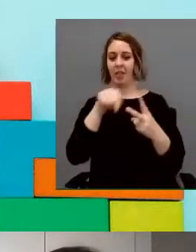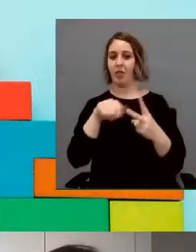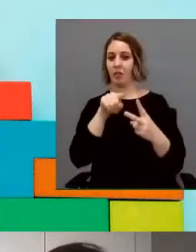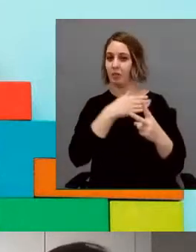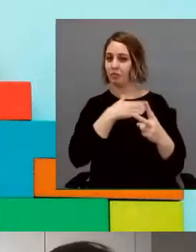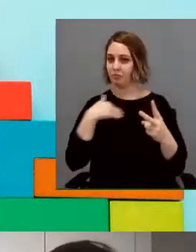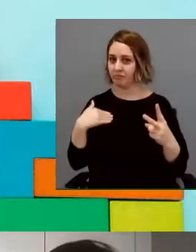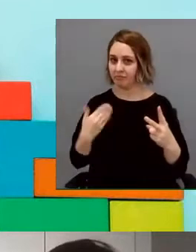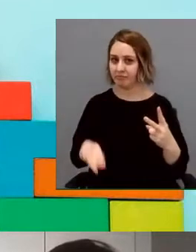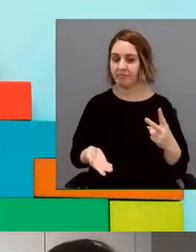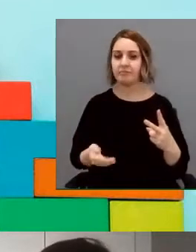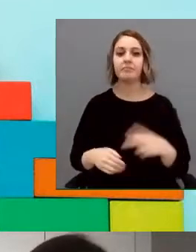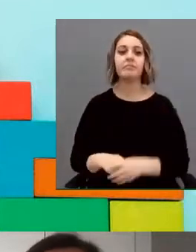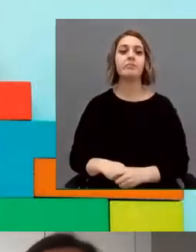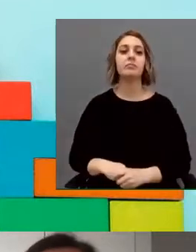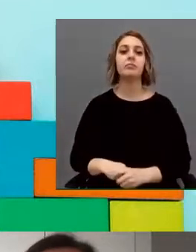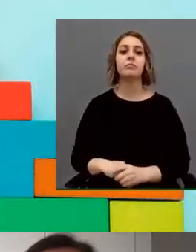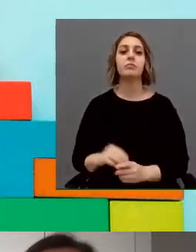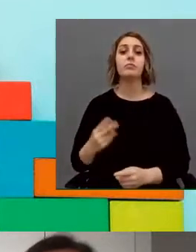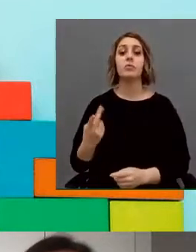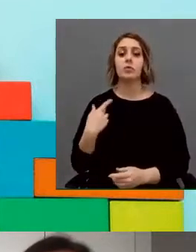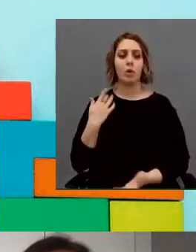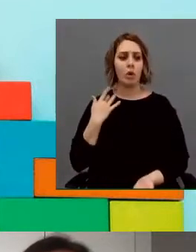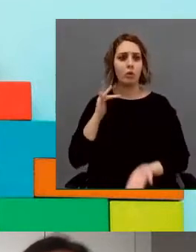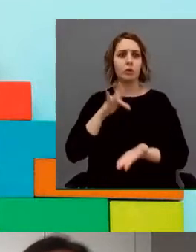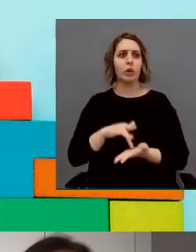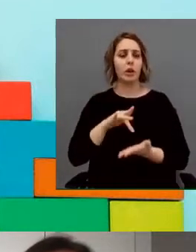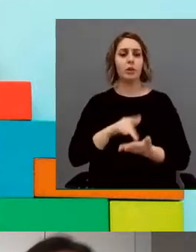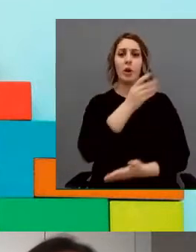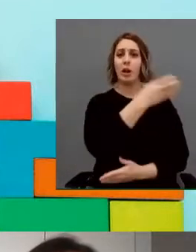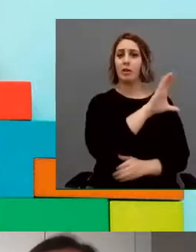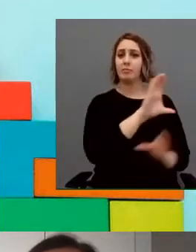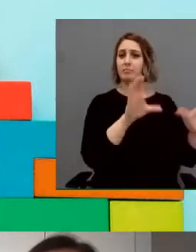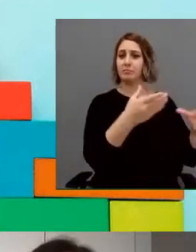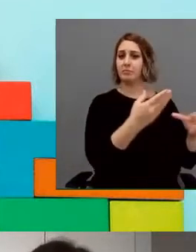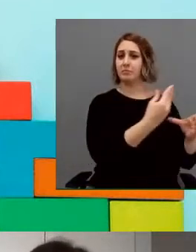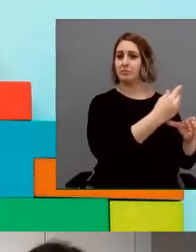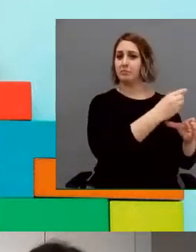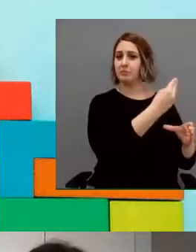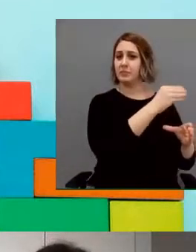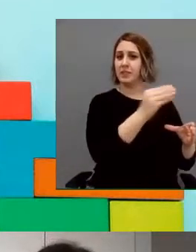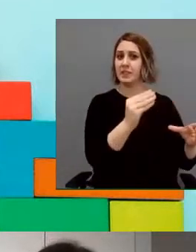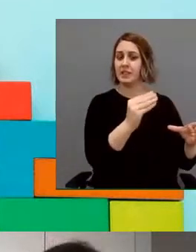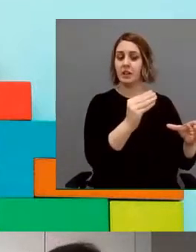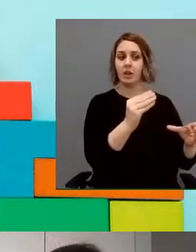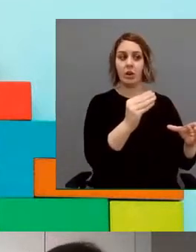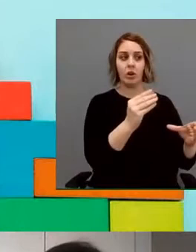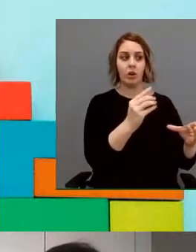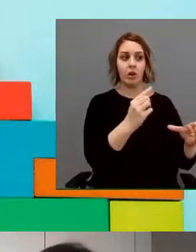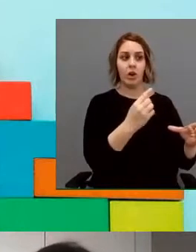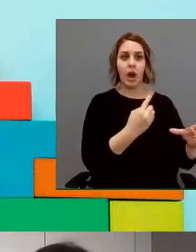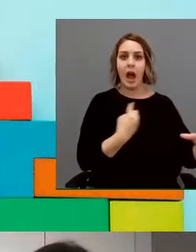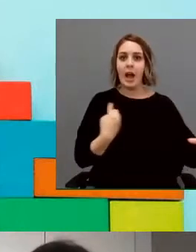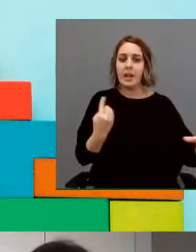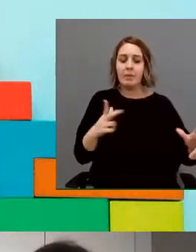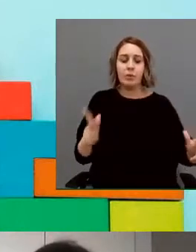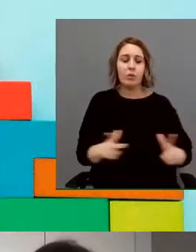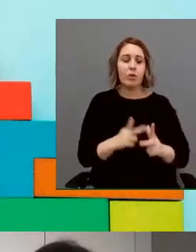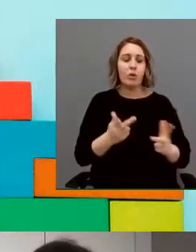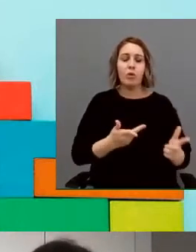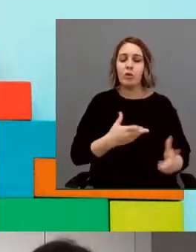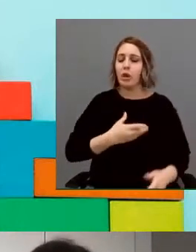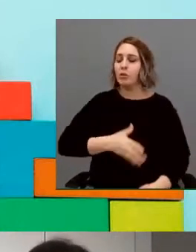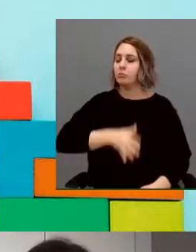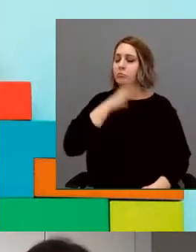Nos hemos encontrado con que muchos de los chicos que llegan tienen un aislamiento social muy importante a estas